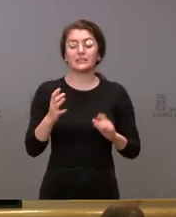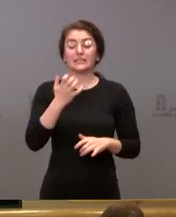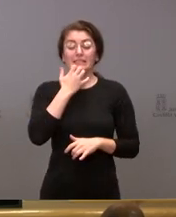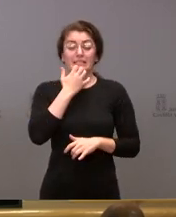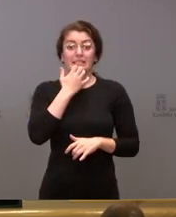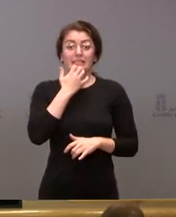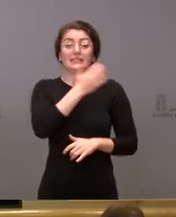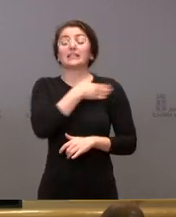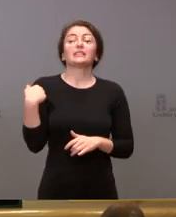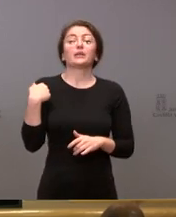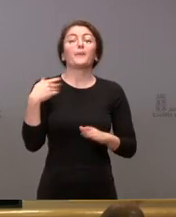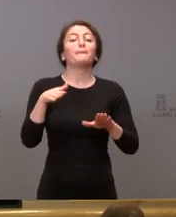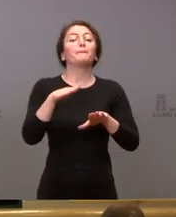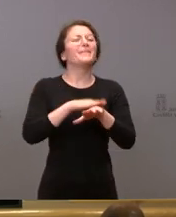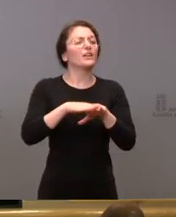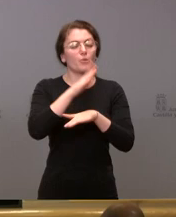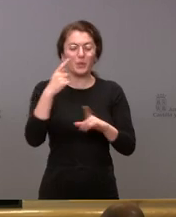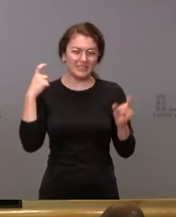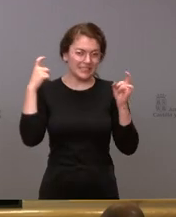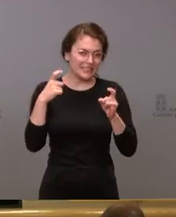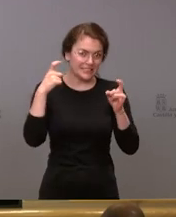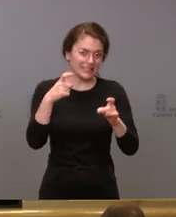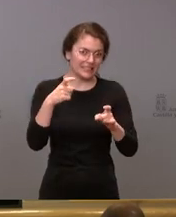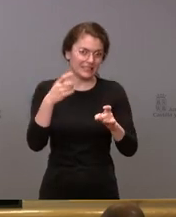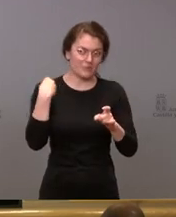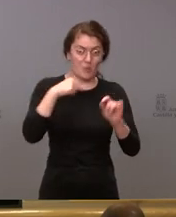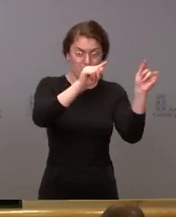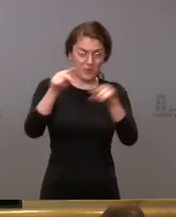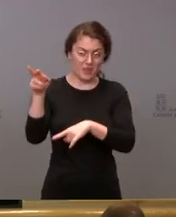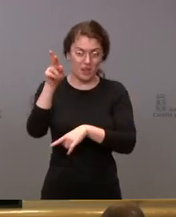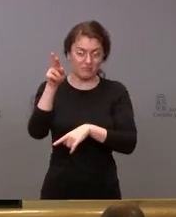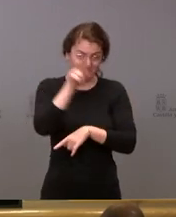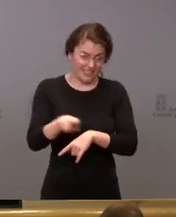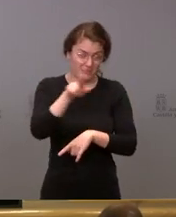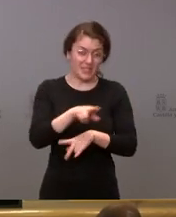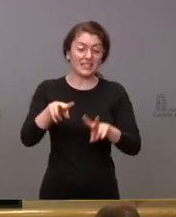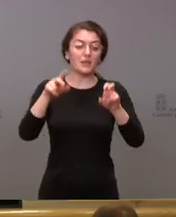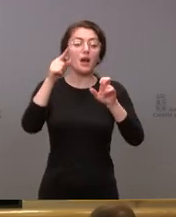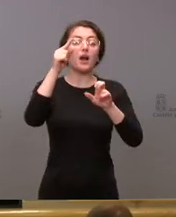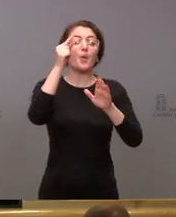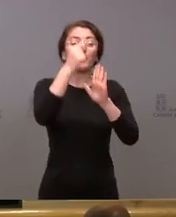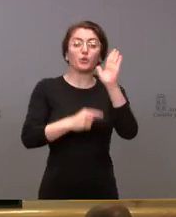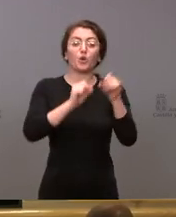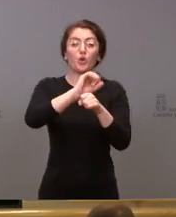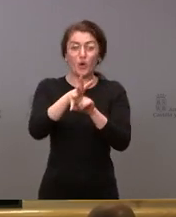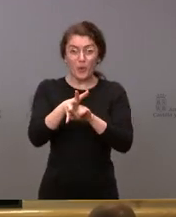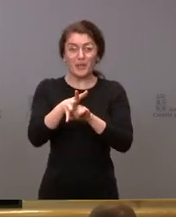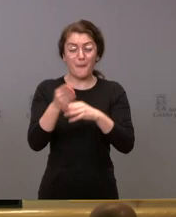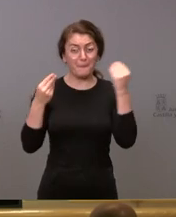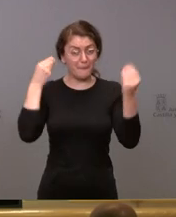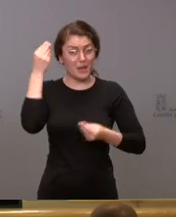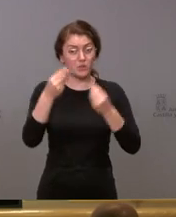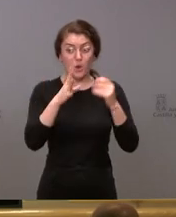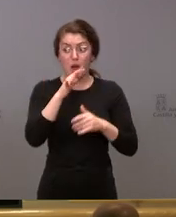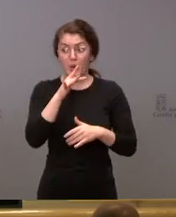insista aunque han insistido mis compañeros de otras provincias sobre el protocolo COVID en la votación creo recordar tenemos cerca las